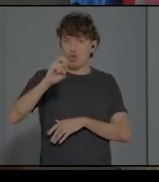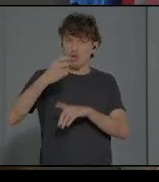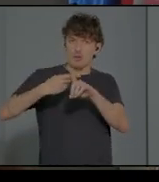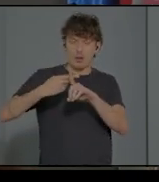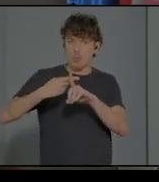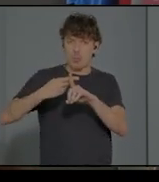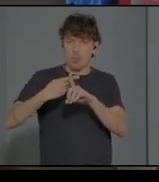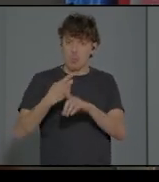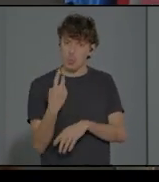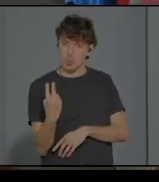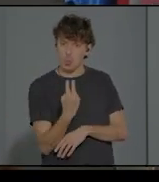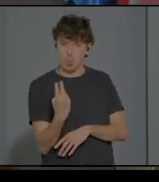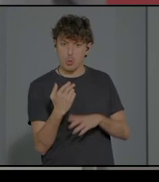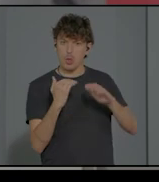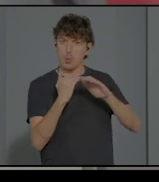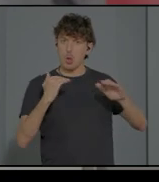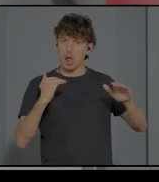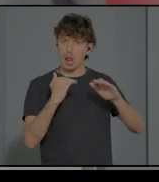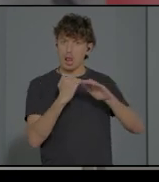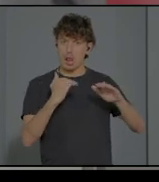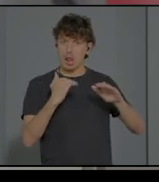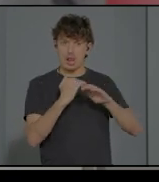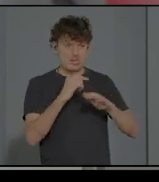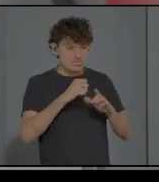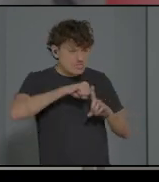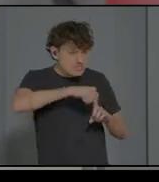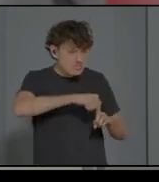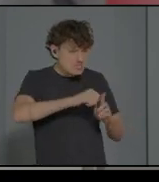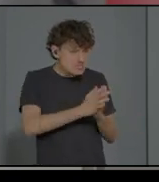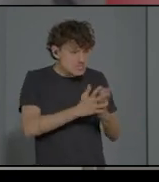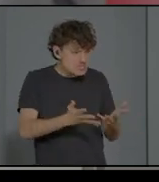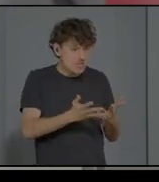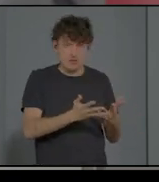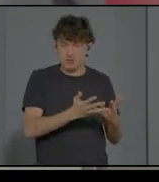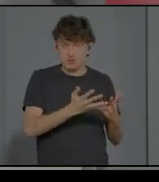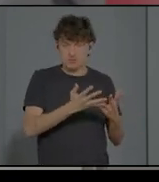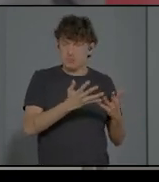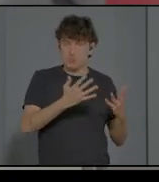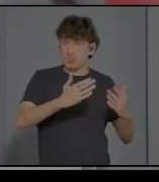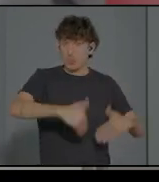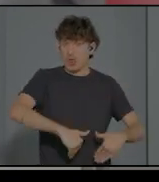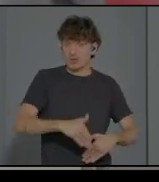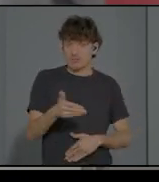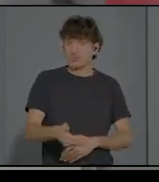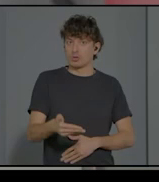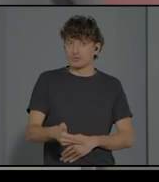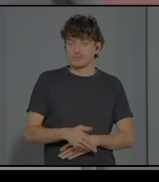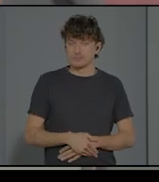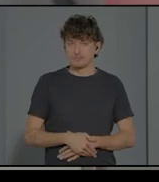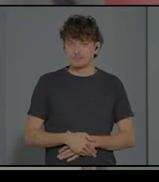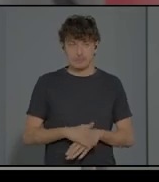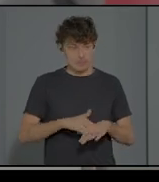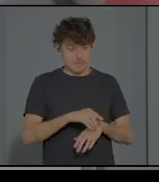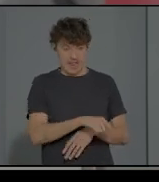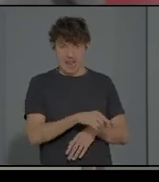lo ha empujado. Y esto es lo más importante para el niño con autismo. Y por lo